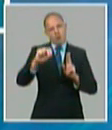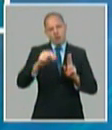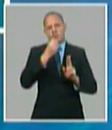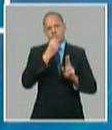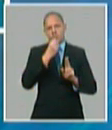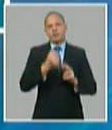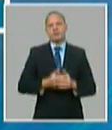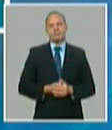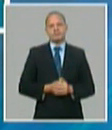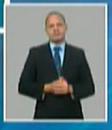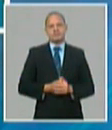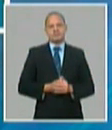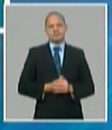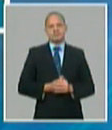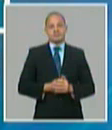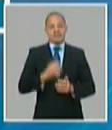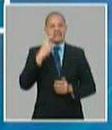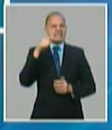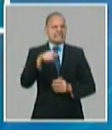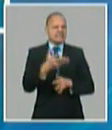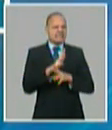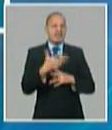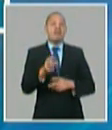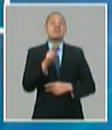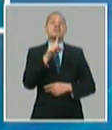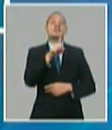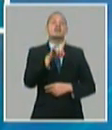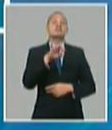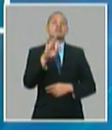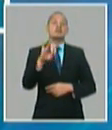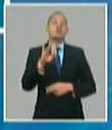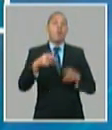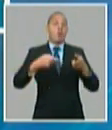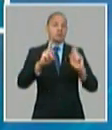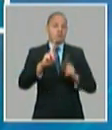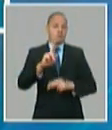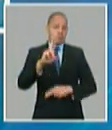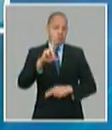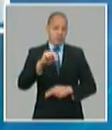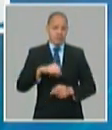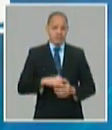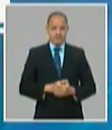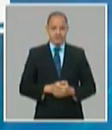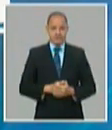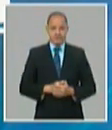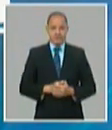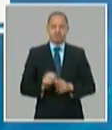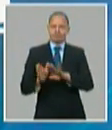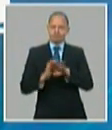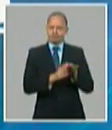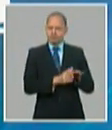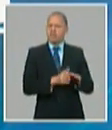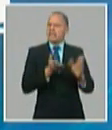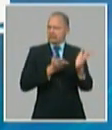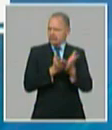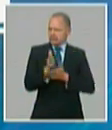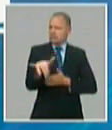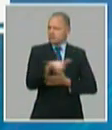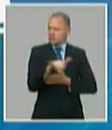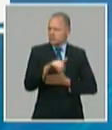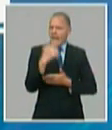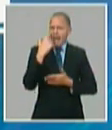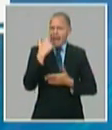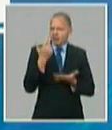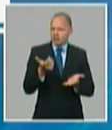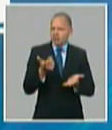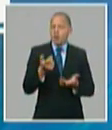representaría concluir 17 hoteles la campaña perforación de pozos el programa de trasvase con nuevos